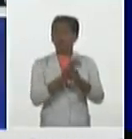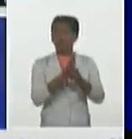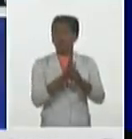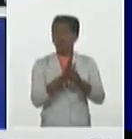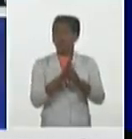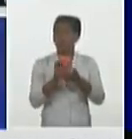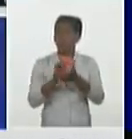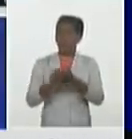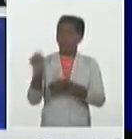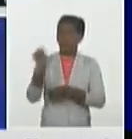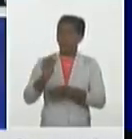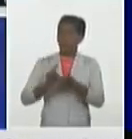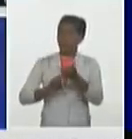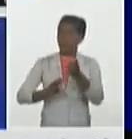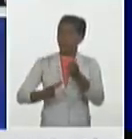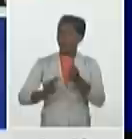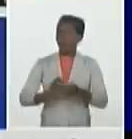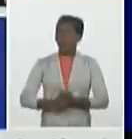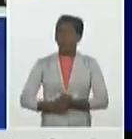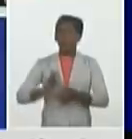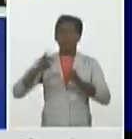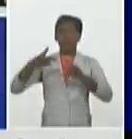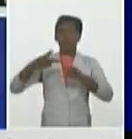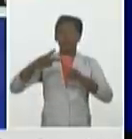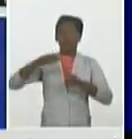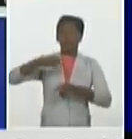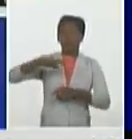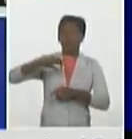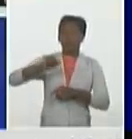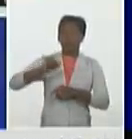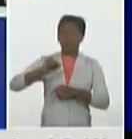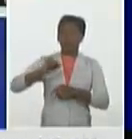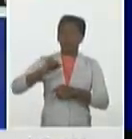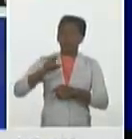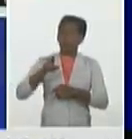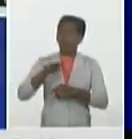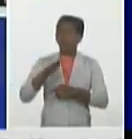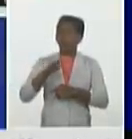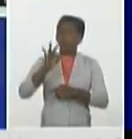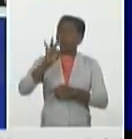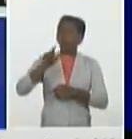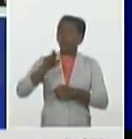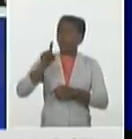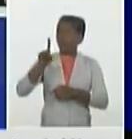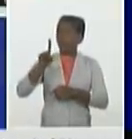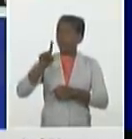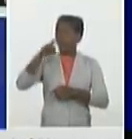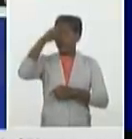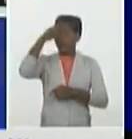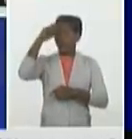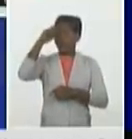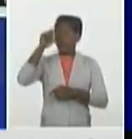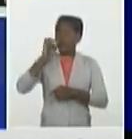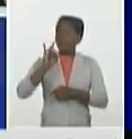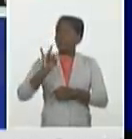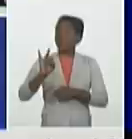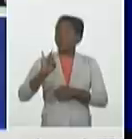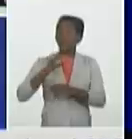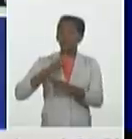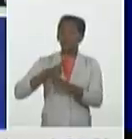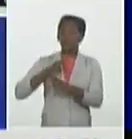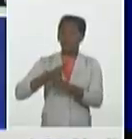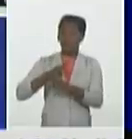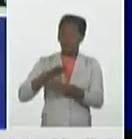COVID. Pinar de Río con el 8,1%. Santiespíritu con el 7% igual que Santiago de Cuba